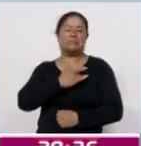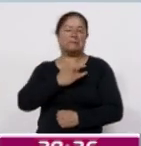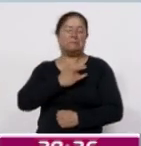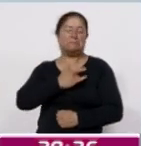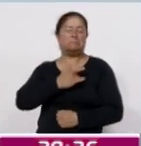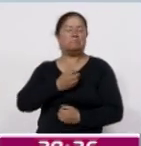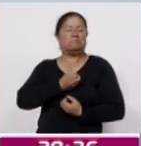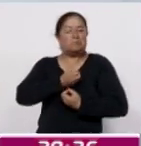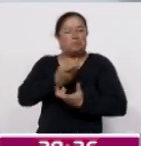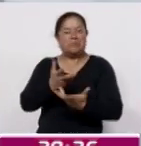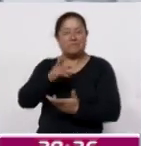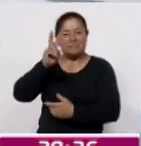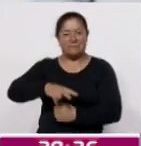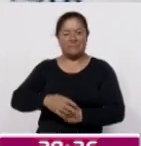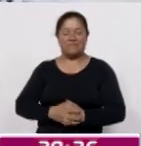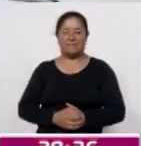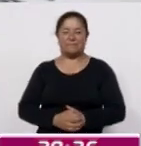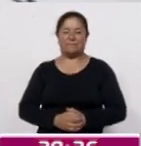mi corazón.